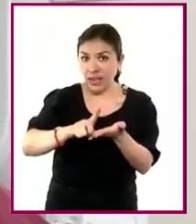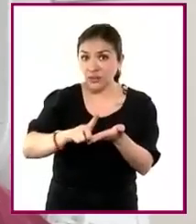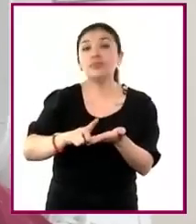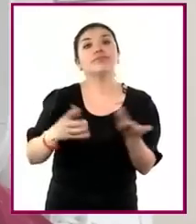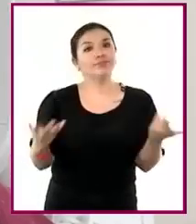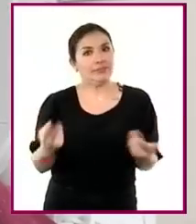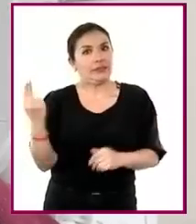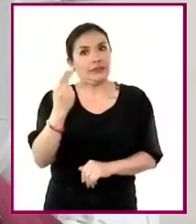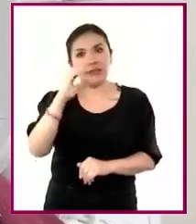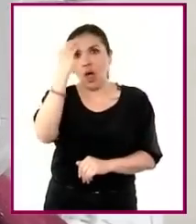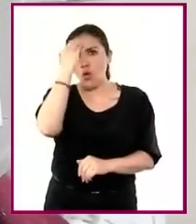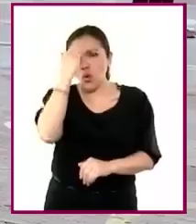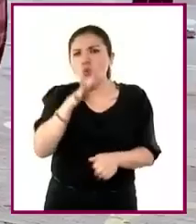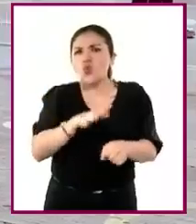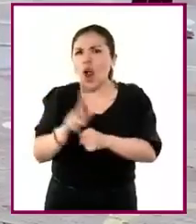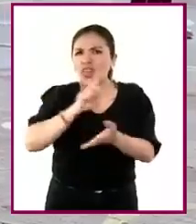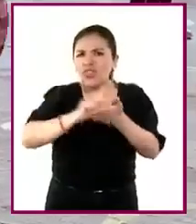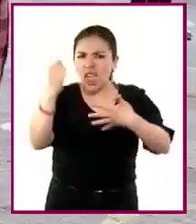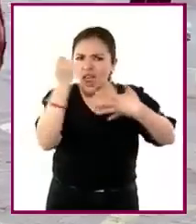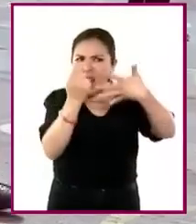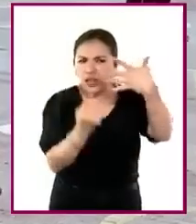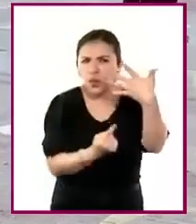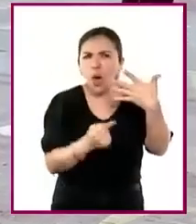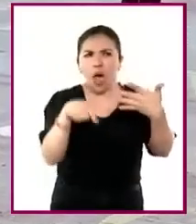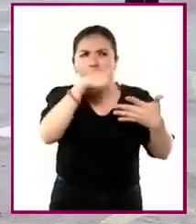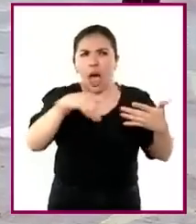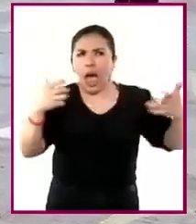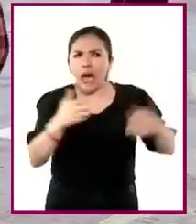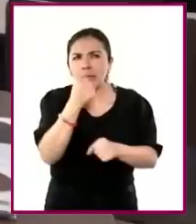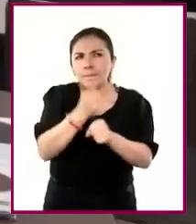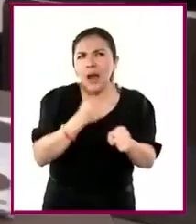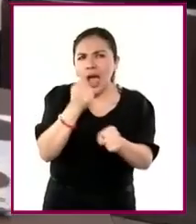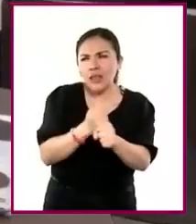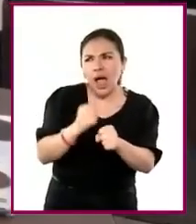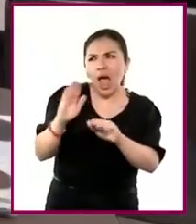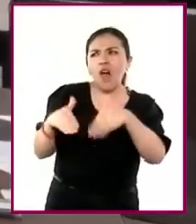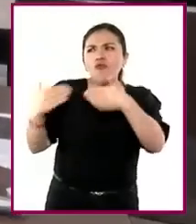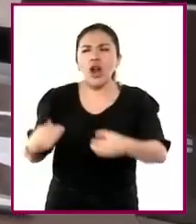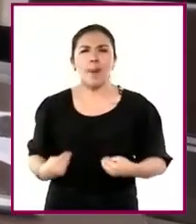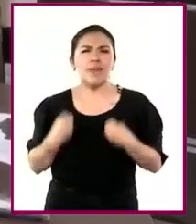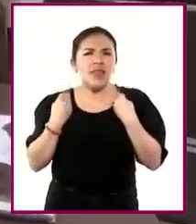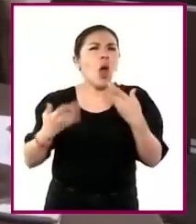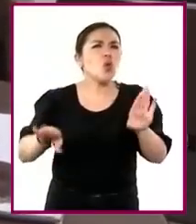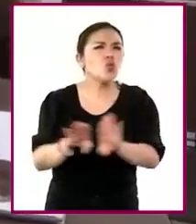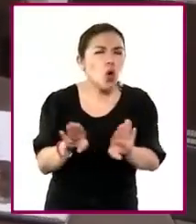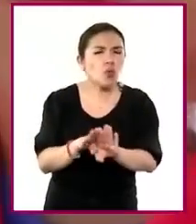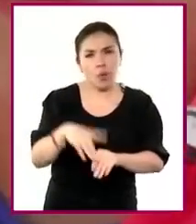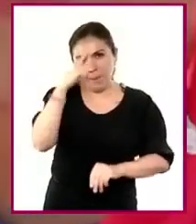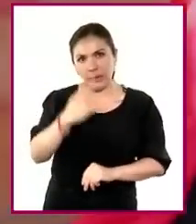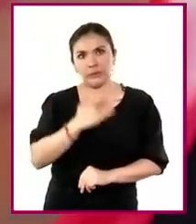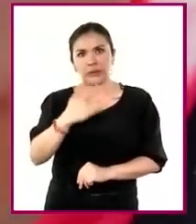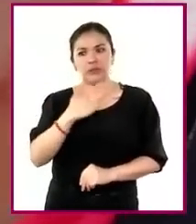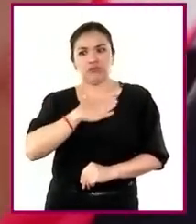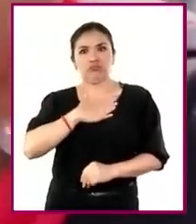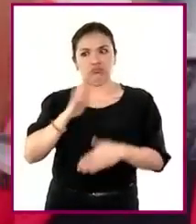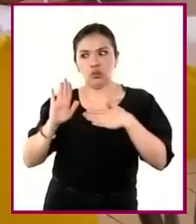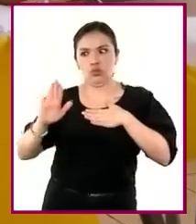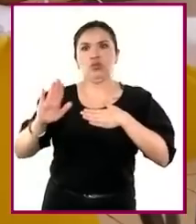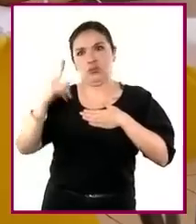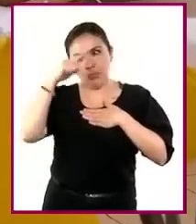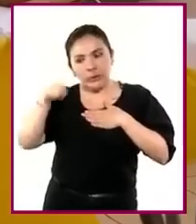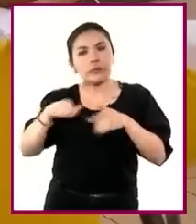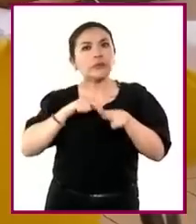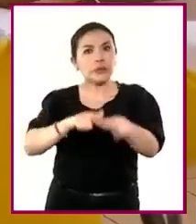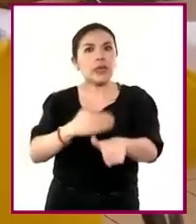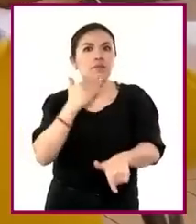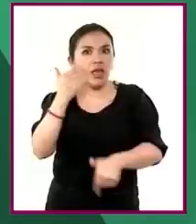lo que implica conocerlos, identificar cómo se practican en la vida cotidiana y realizar compromisos para favorecer su